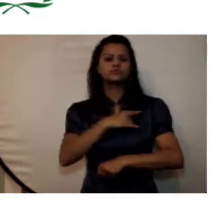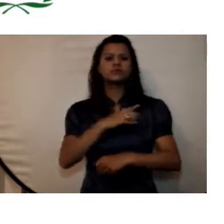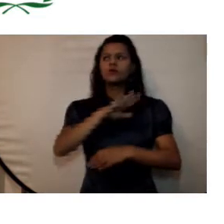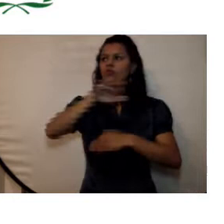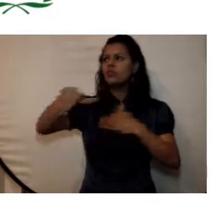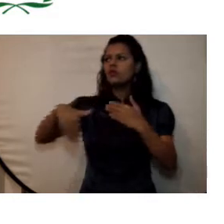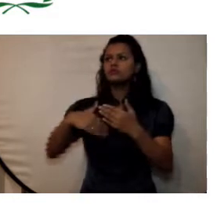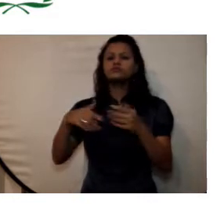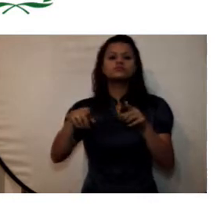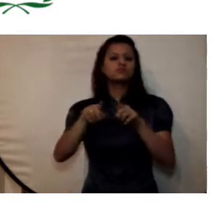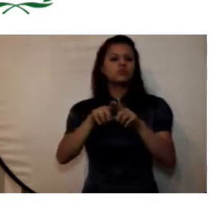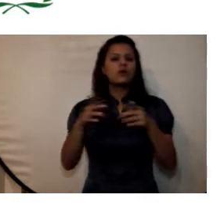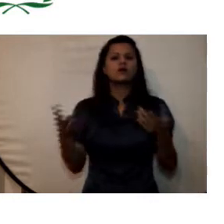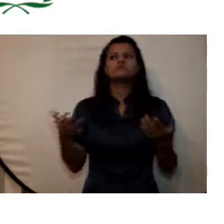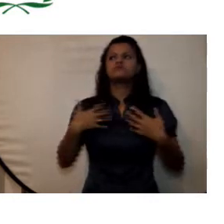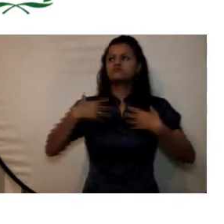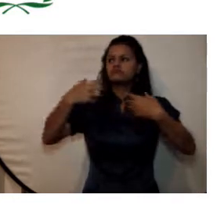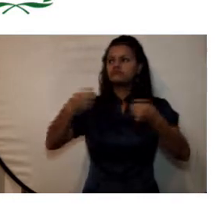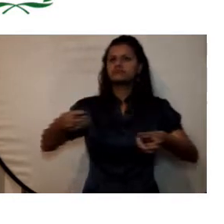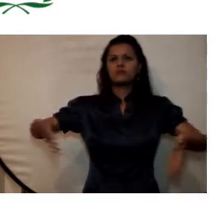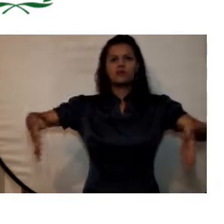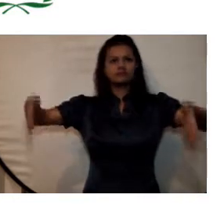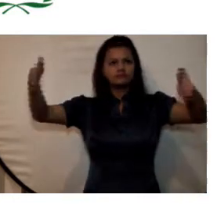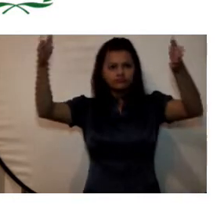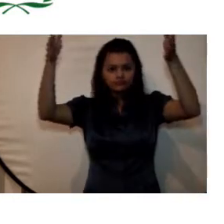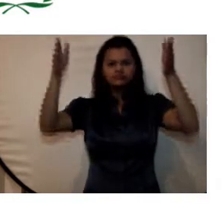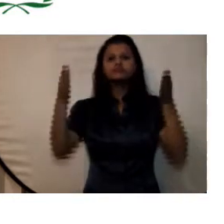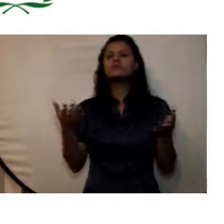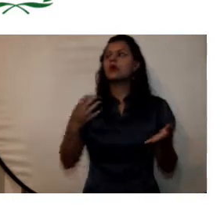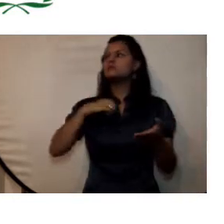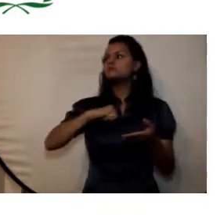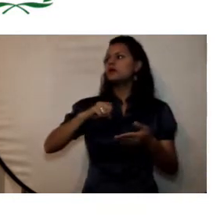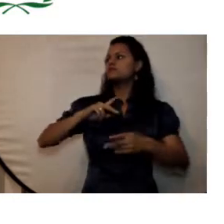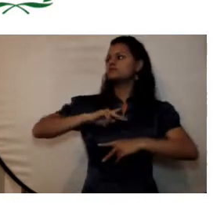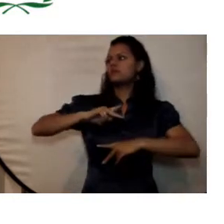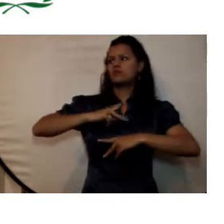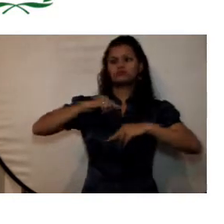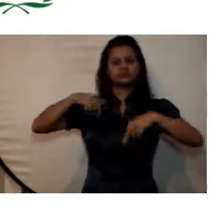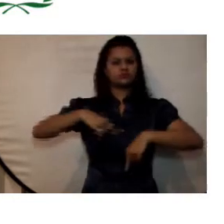bienes y derechos que son de propiedad de la universidad